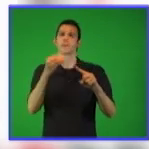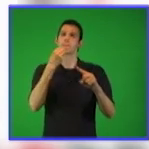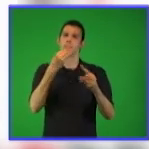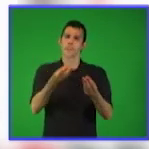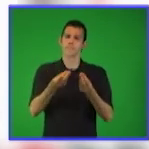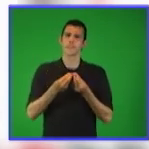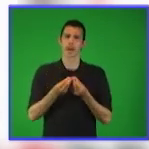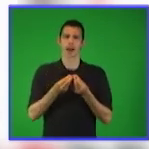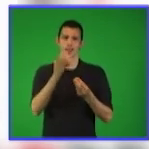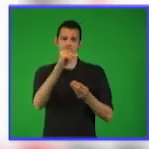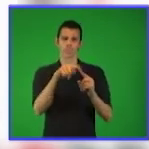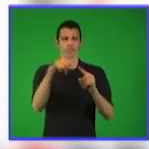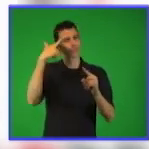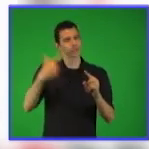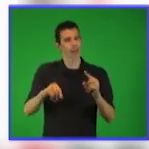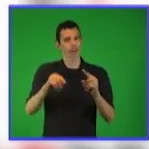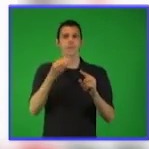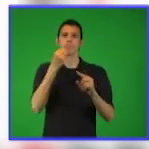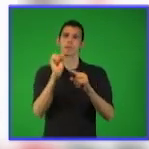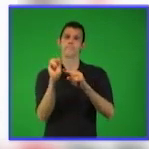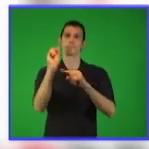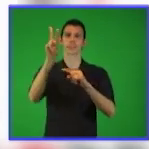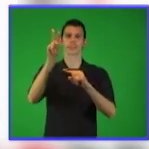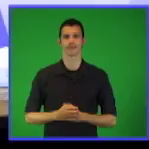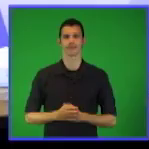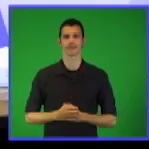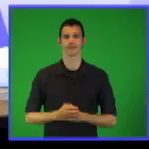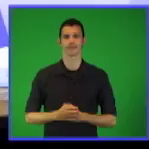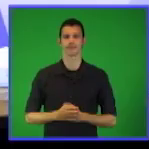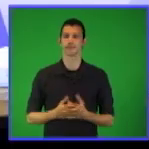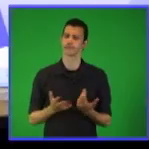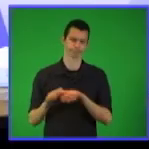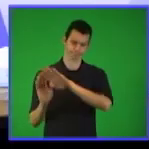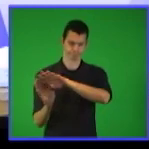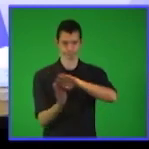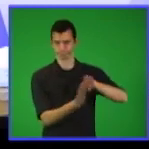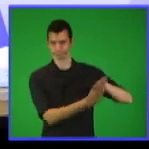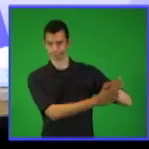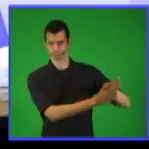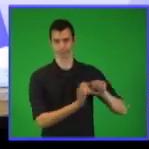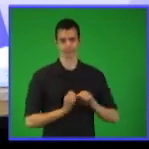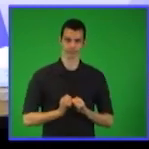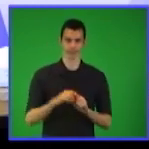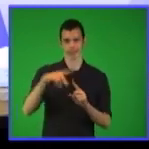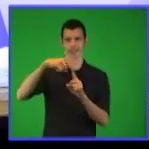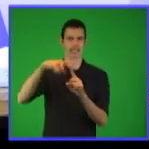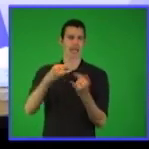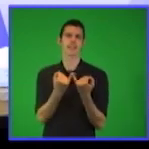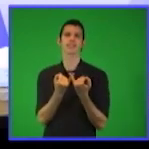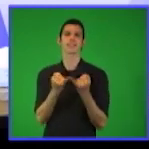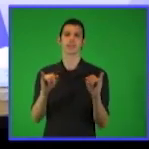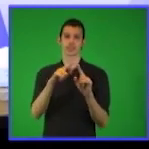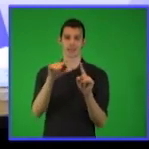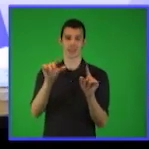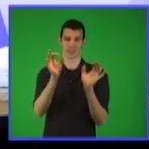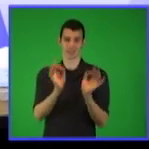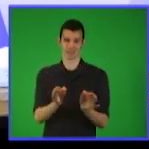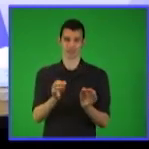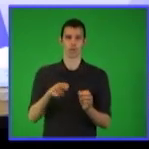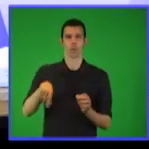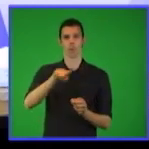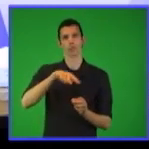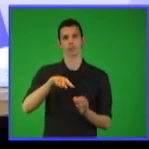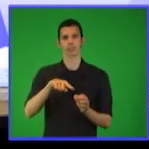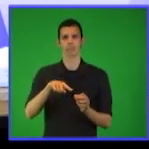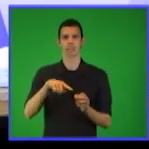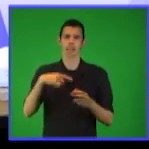variable que se eleva al cuadrado. Para el estudio independiente de este tema estamos